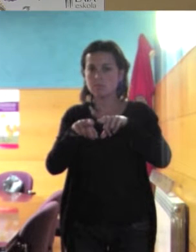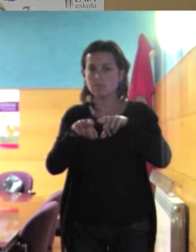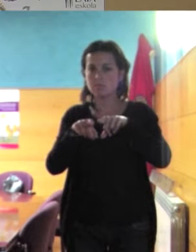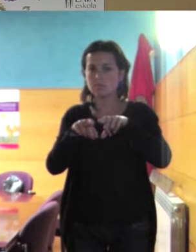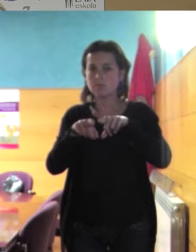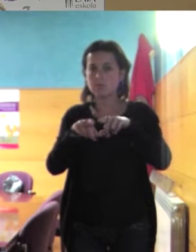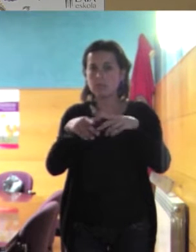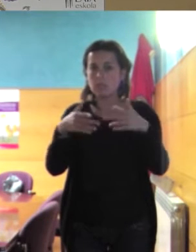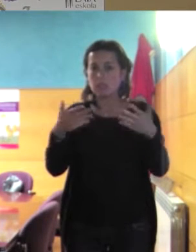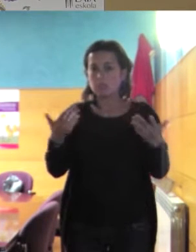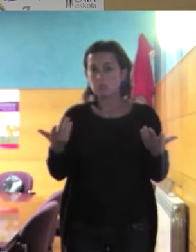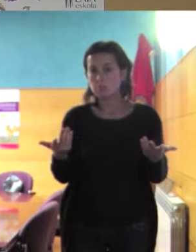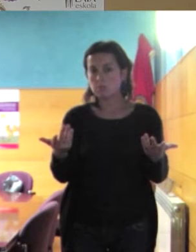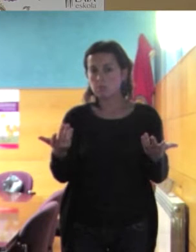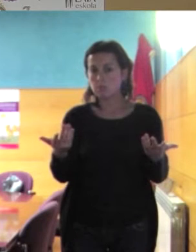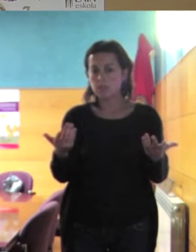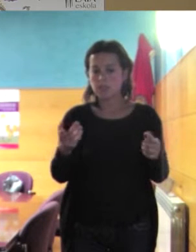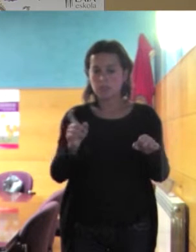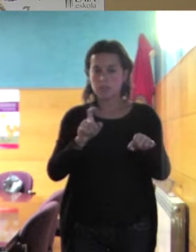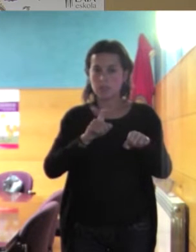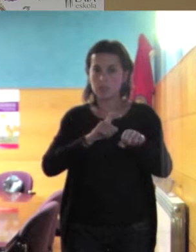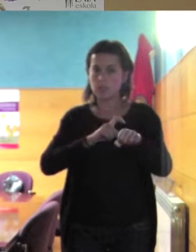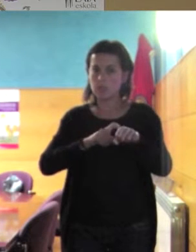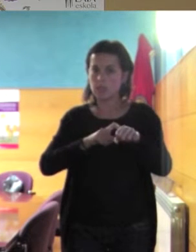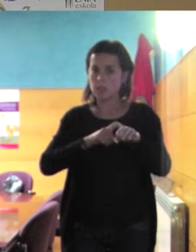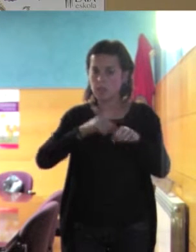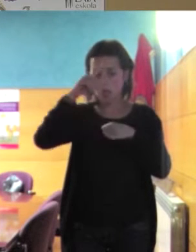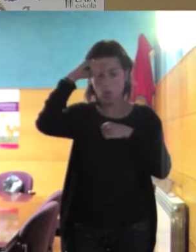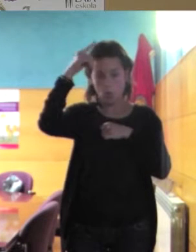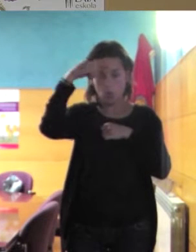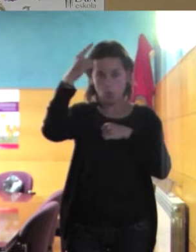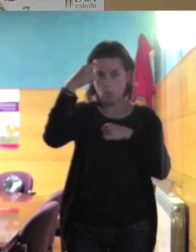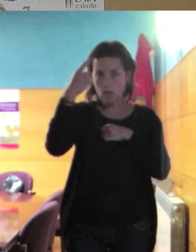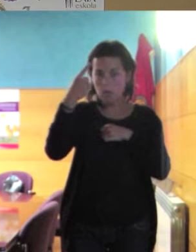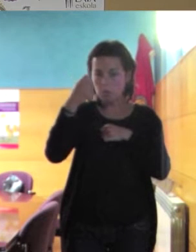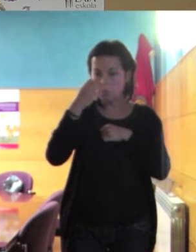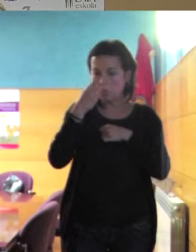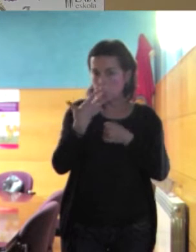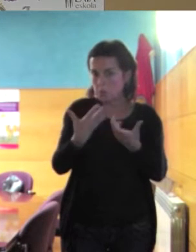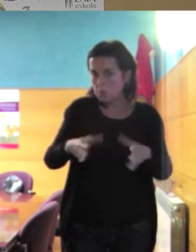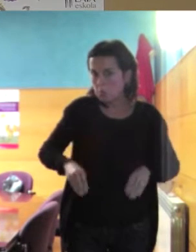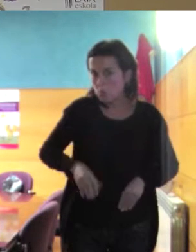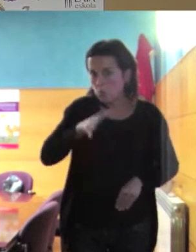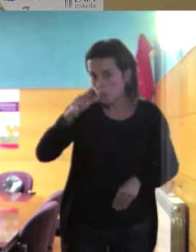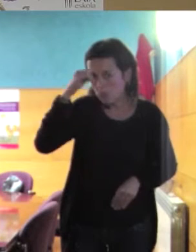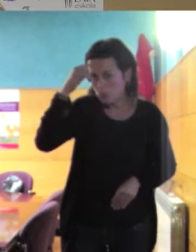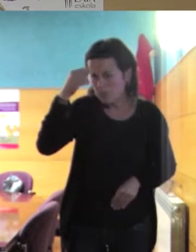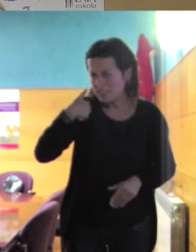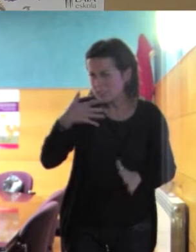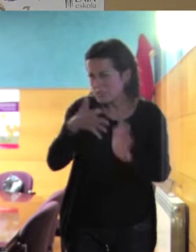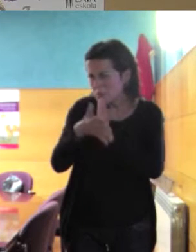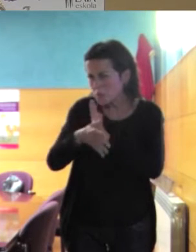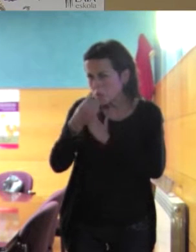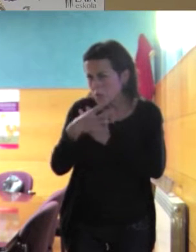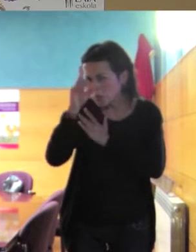asumir toda característica cultural precisamente porque sea cultural. No sé si me explico.